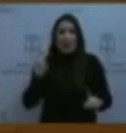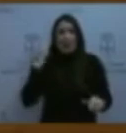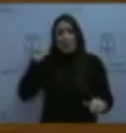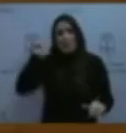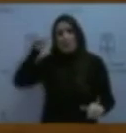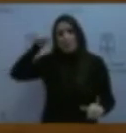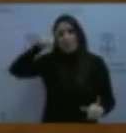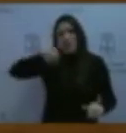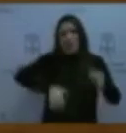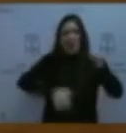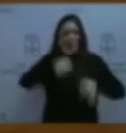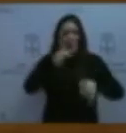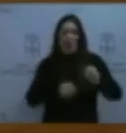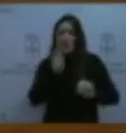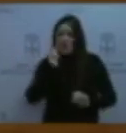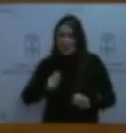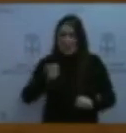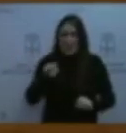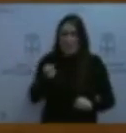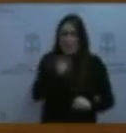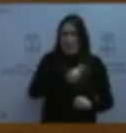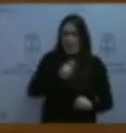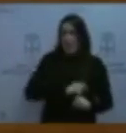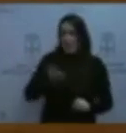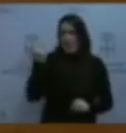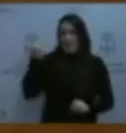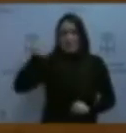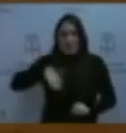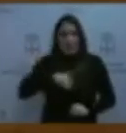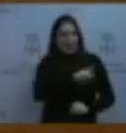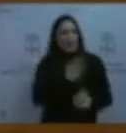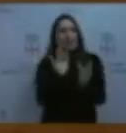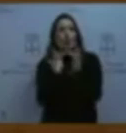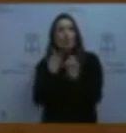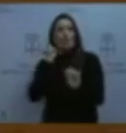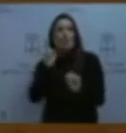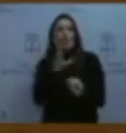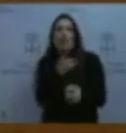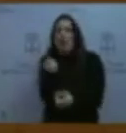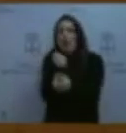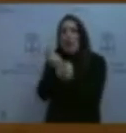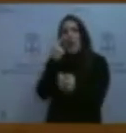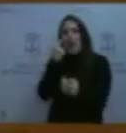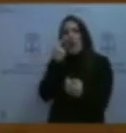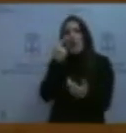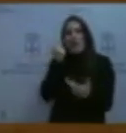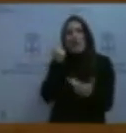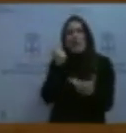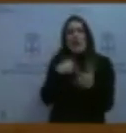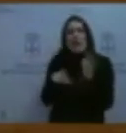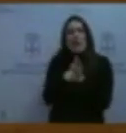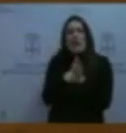en juicios y que la sentencia ya solo hace meses. Se ponen en contacto con él pidiéndole que les haga un detalle de las irregularidades. Es